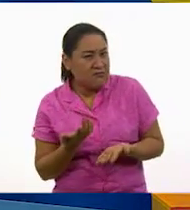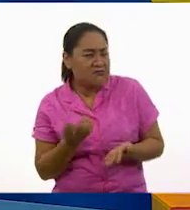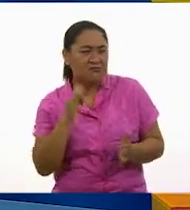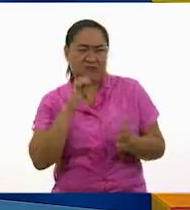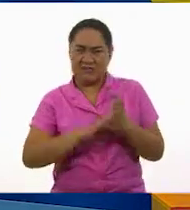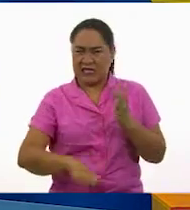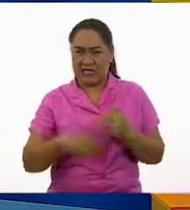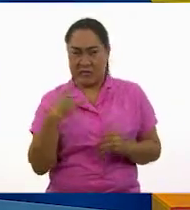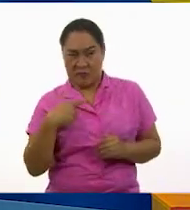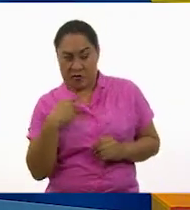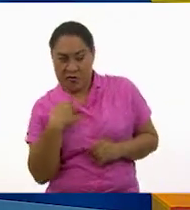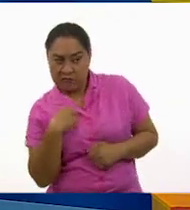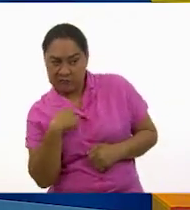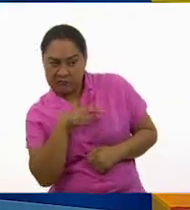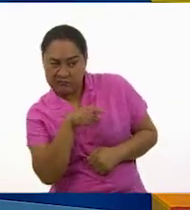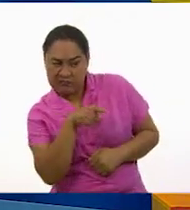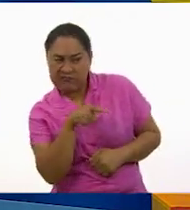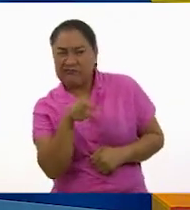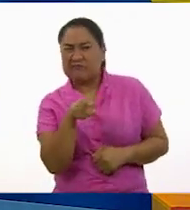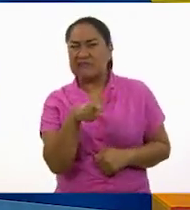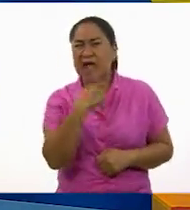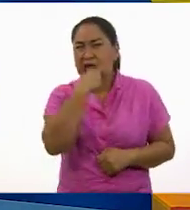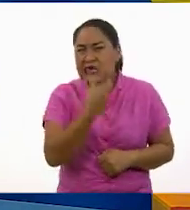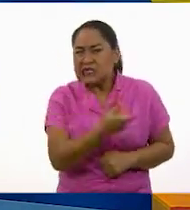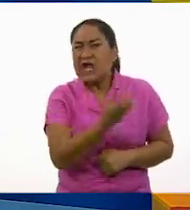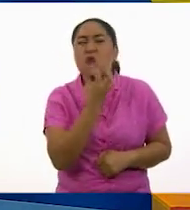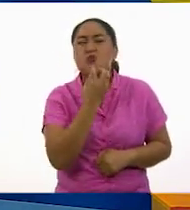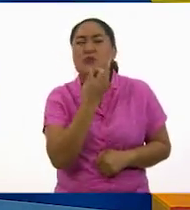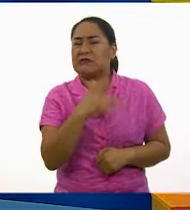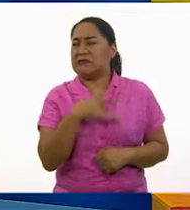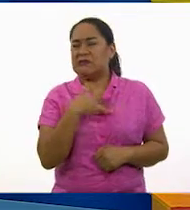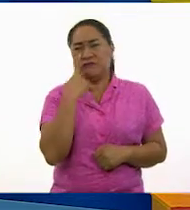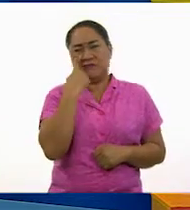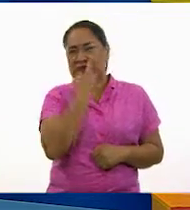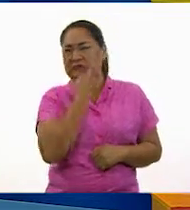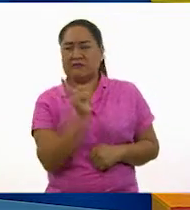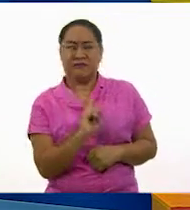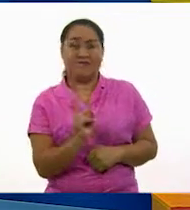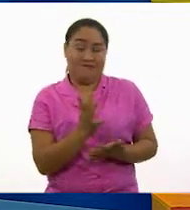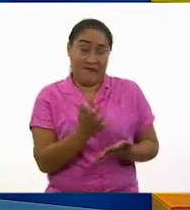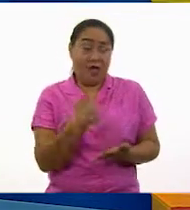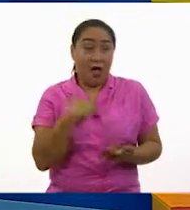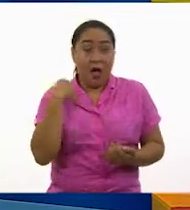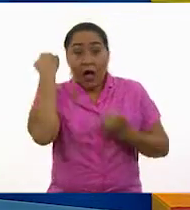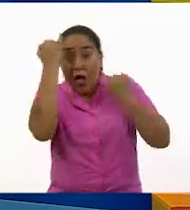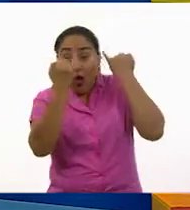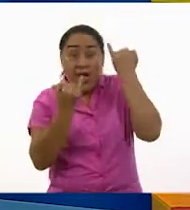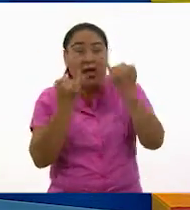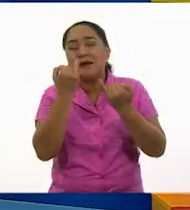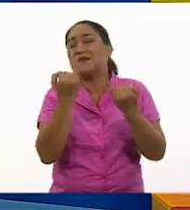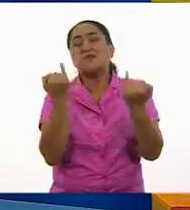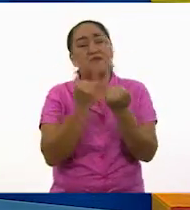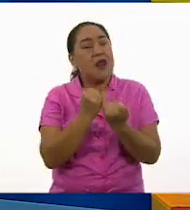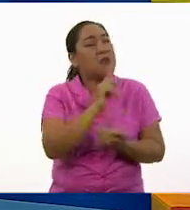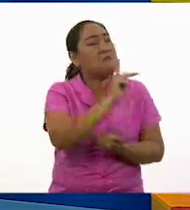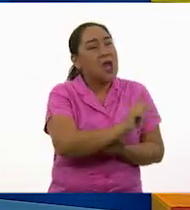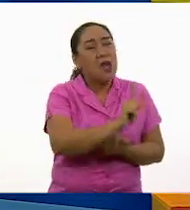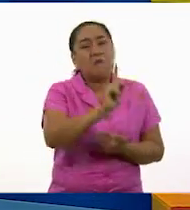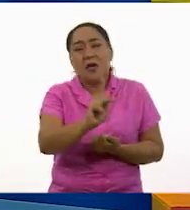confianza porque es judío. El estereotipo es una idea común para muchas personas,